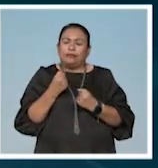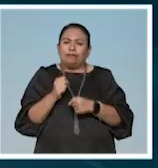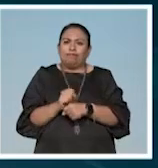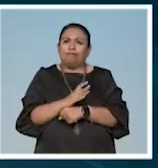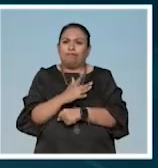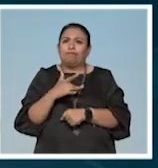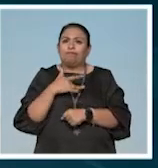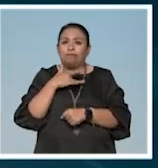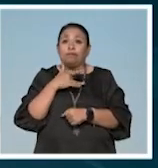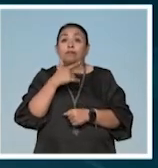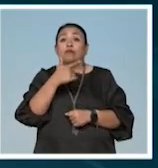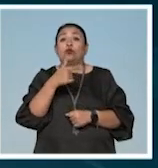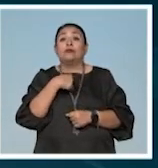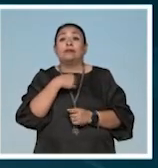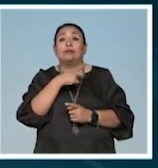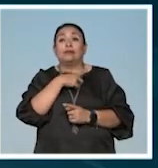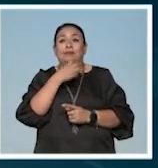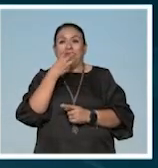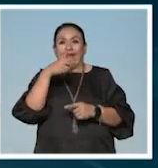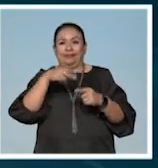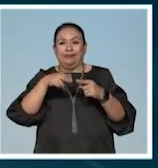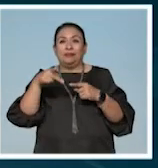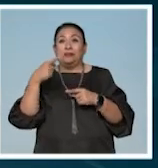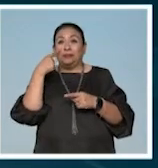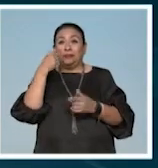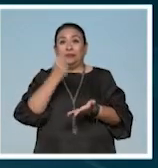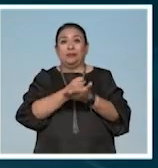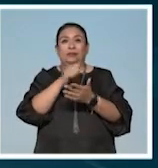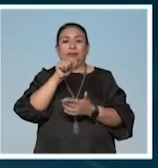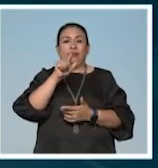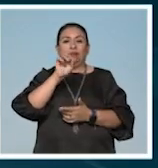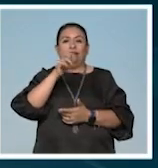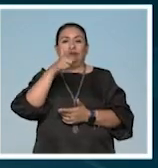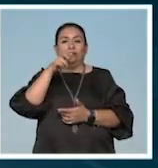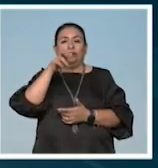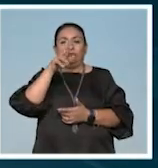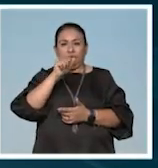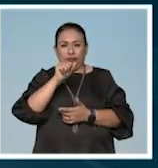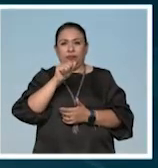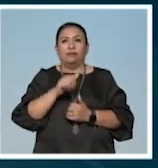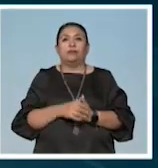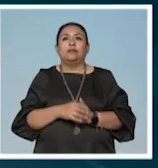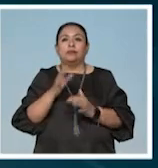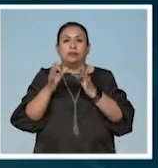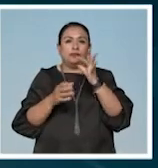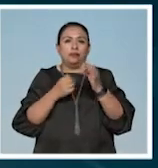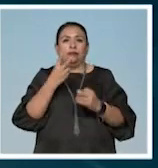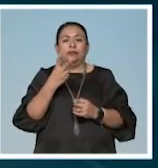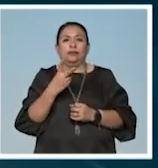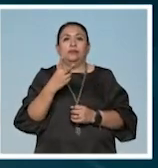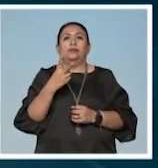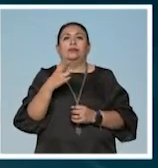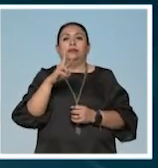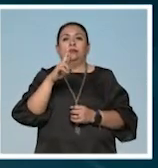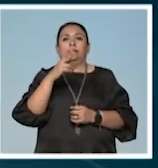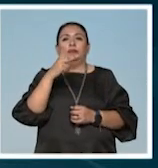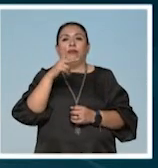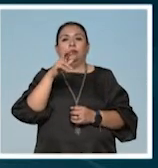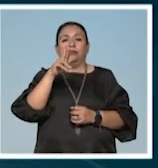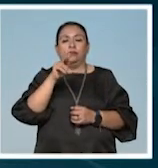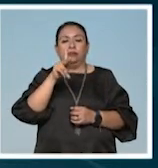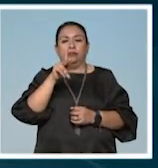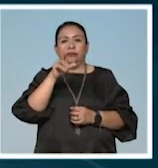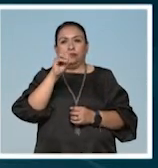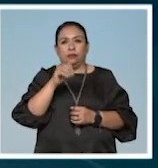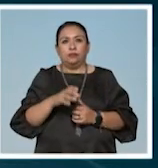La soledad en tres actos aparece bajo el sello de Alfaguara Para Noticias 22 Rodrigo Peredo